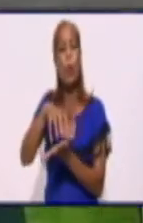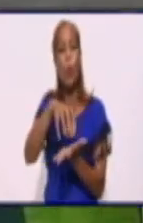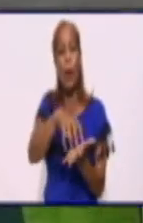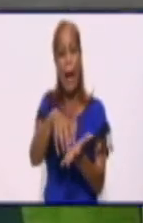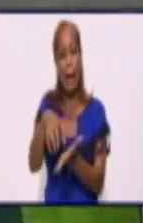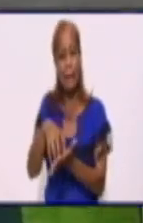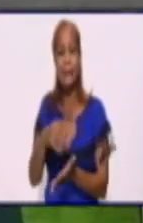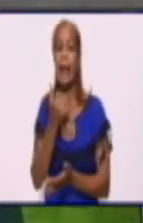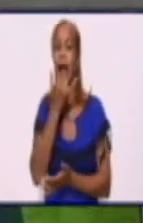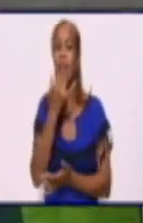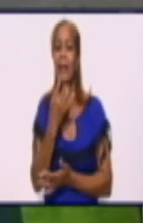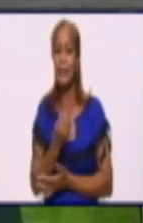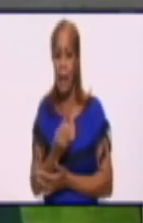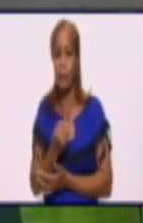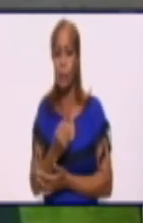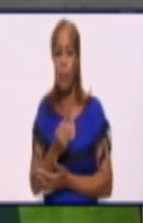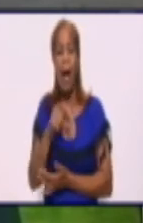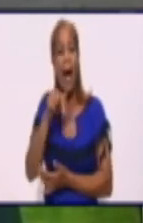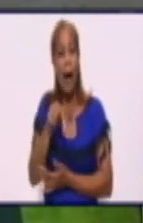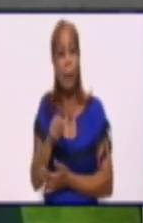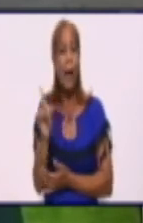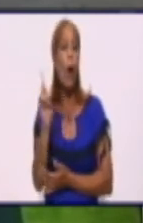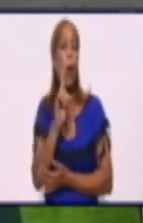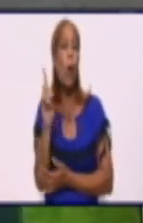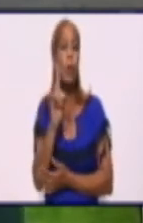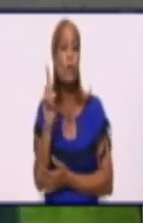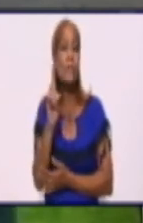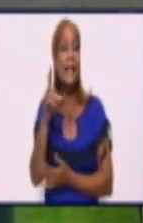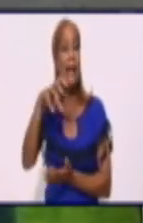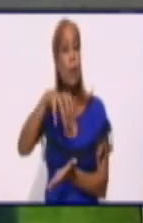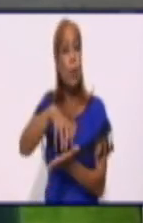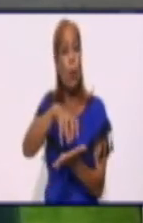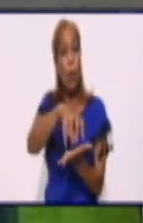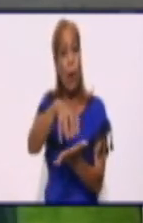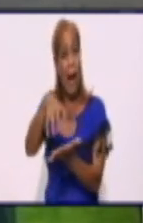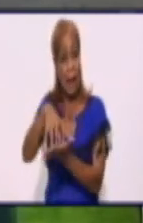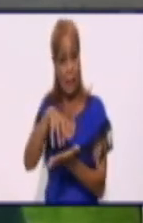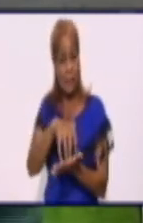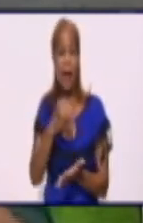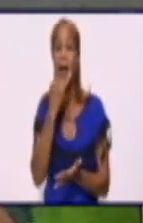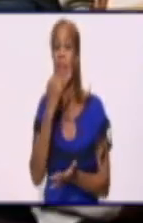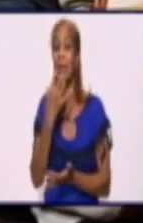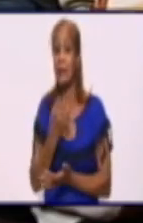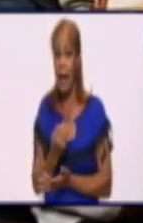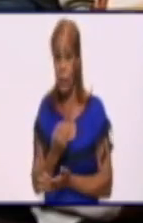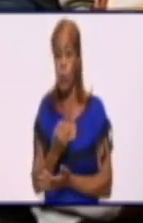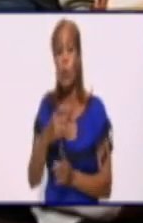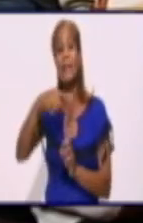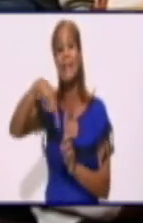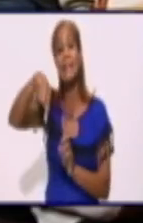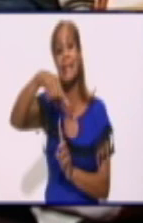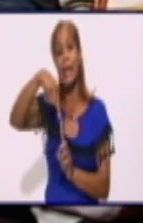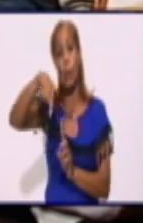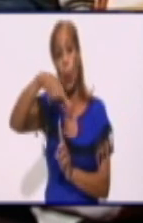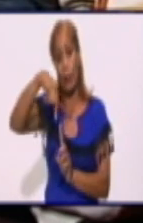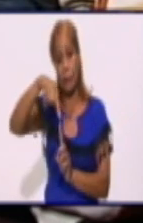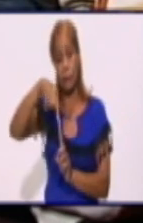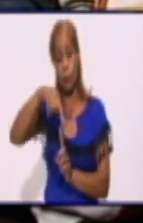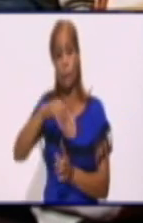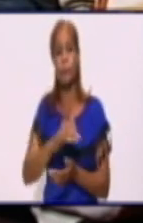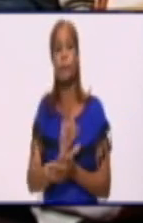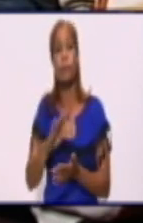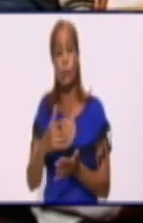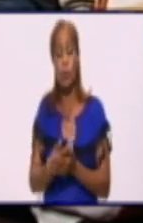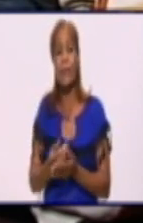Bueno, en este momento debe haber unos 11 circuitos afectados, o los que estaban en el bloque, que son unos 5 o 6 circuitos, más otros para completar los 25